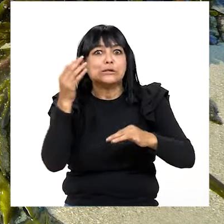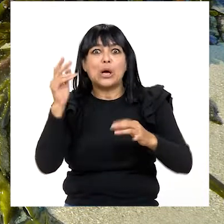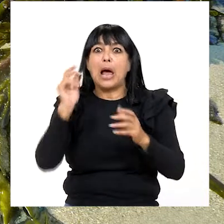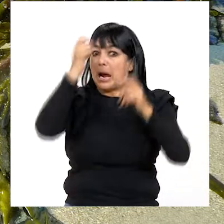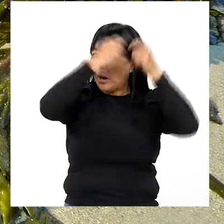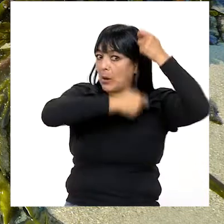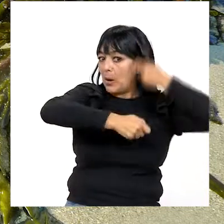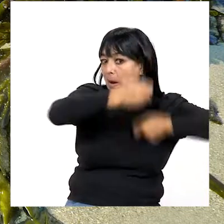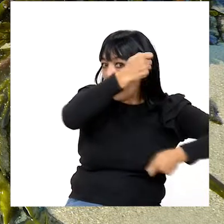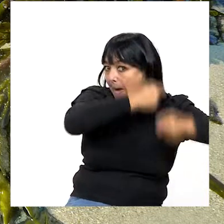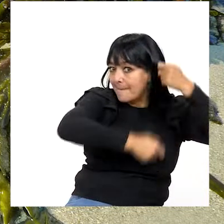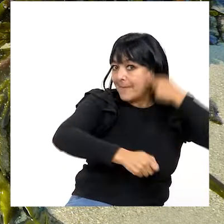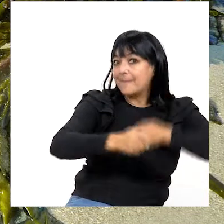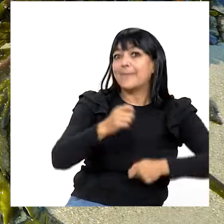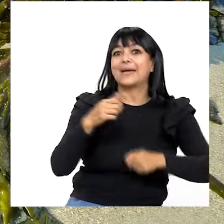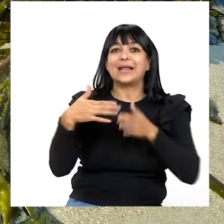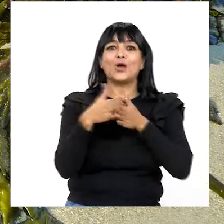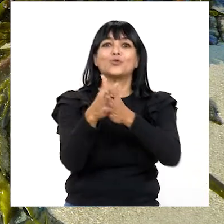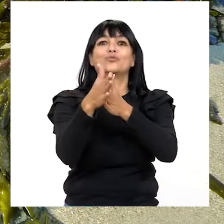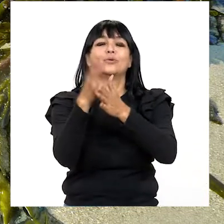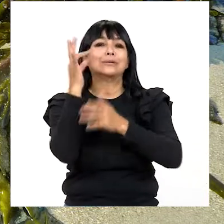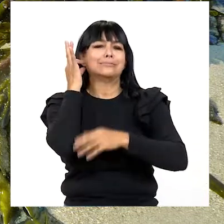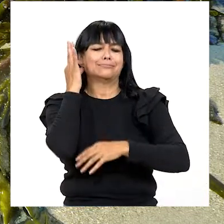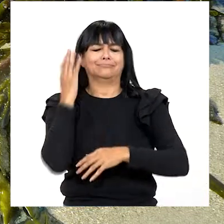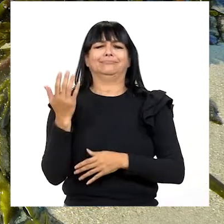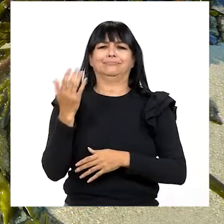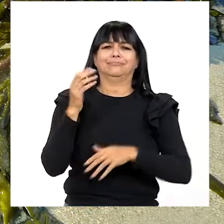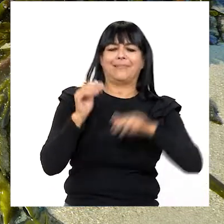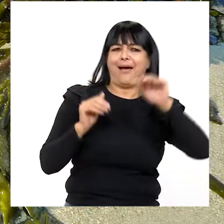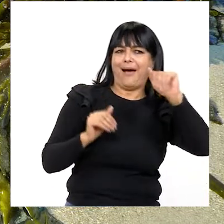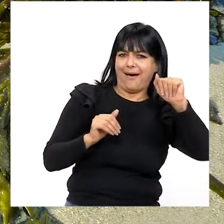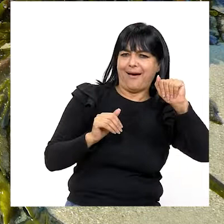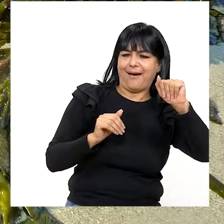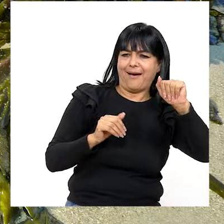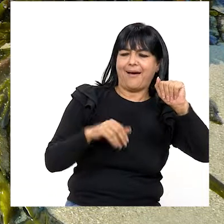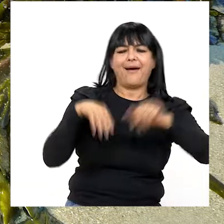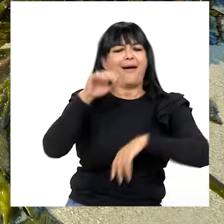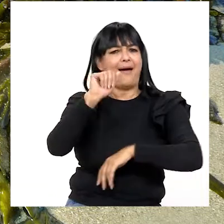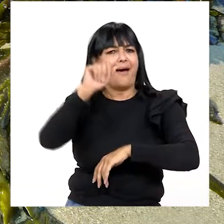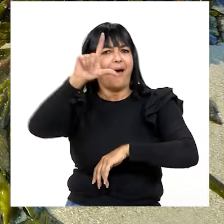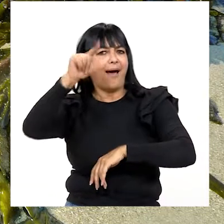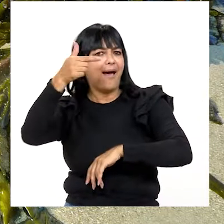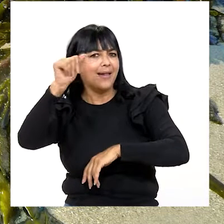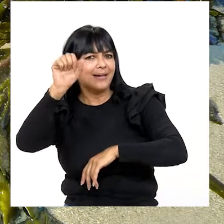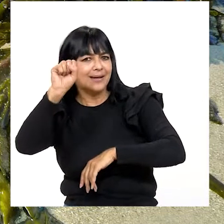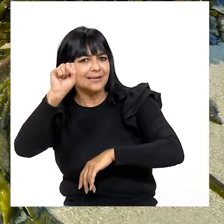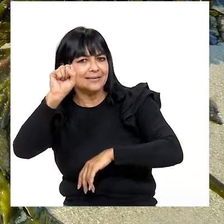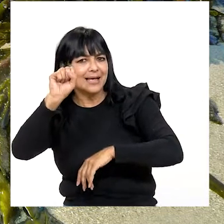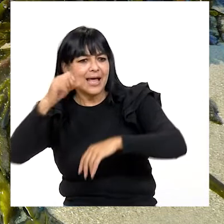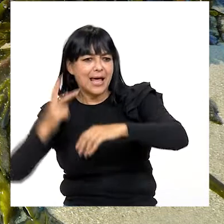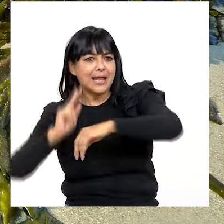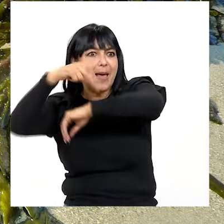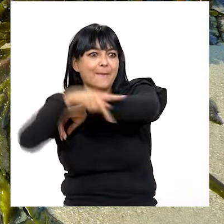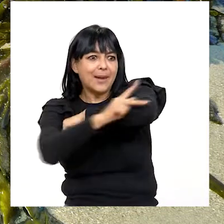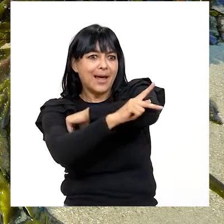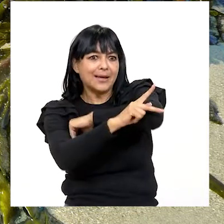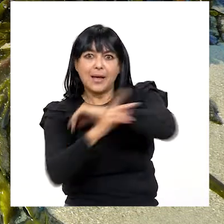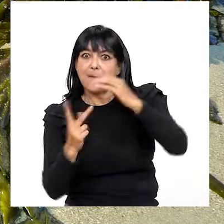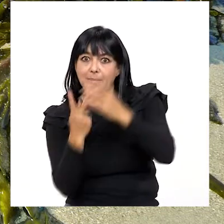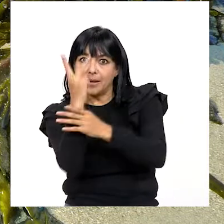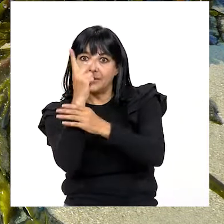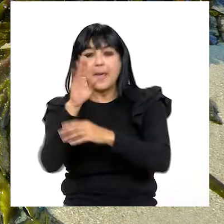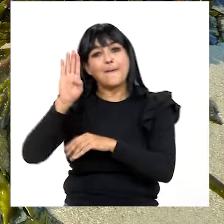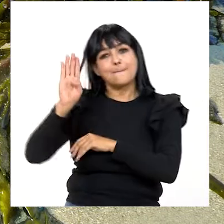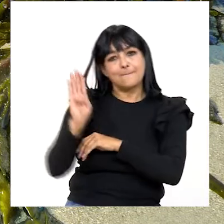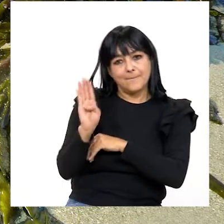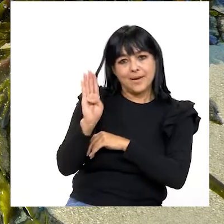arrancan las sirenas al peinarse Así, el término A son las algas que aparecen en las